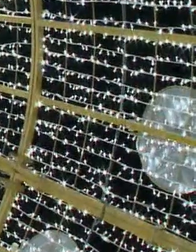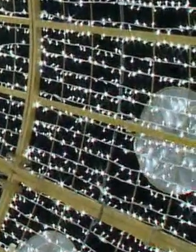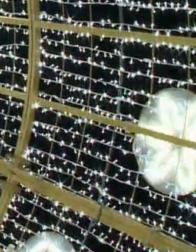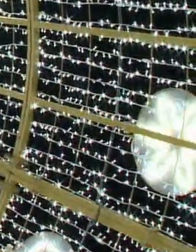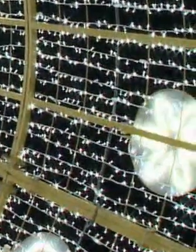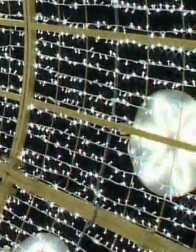¡Gracias! ¡Gracias!